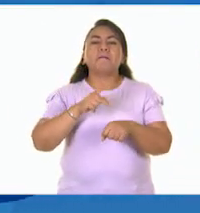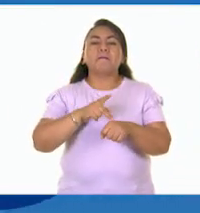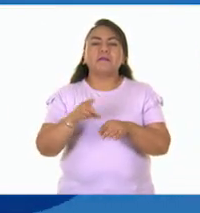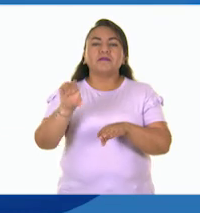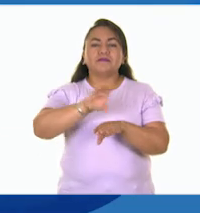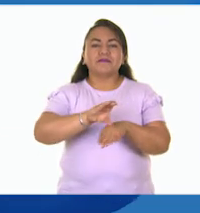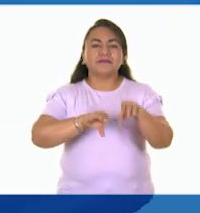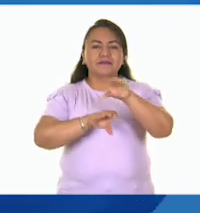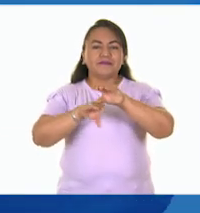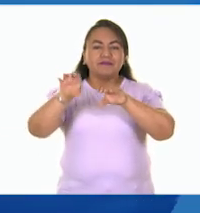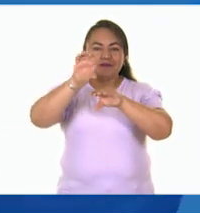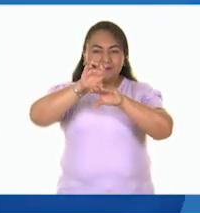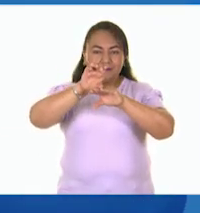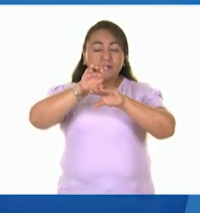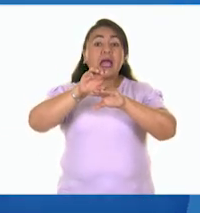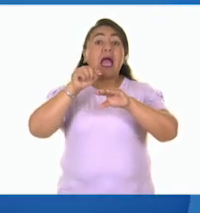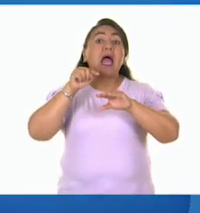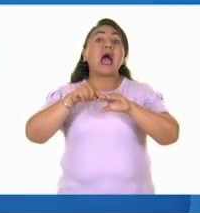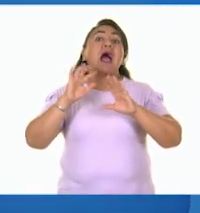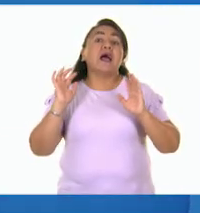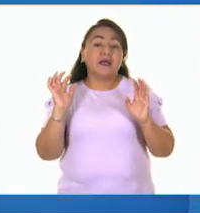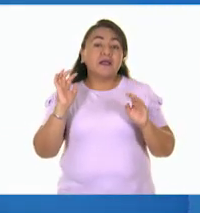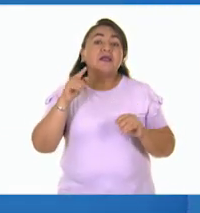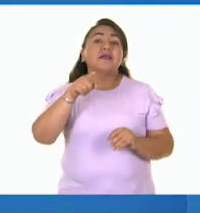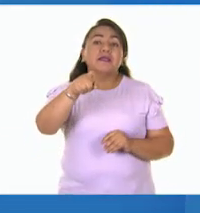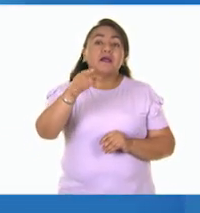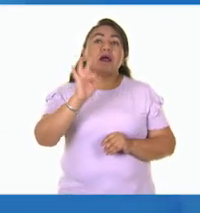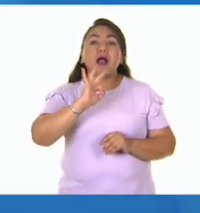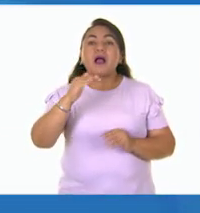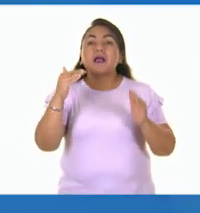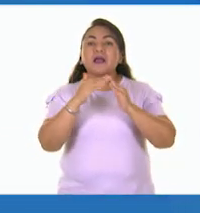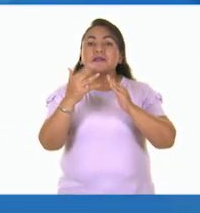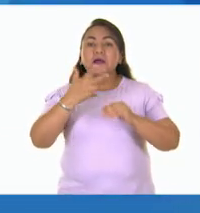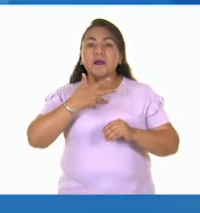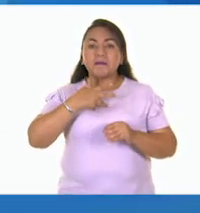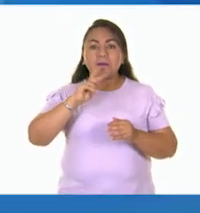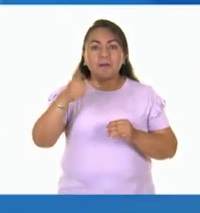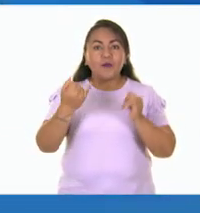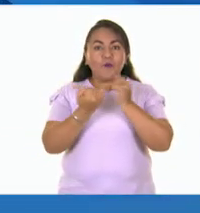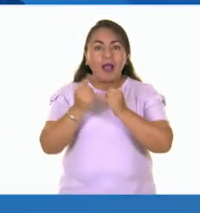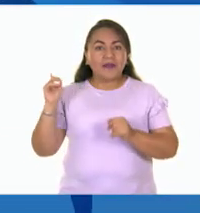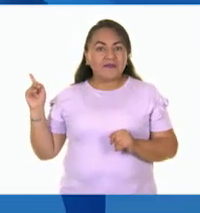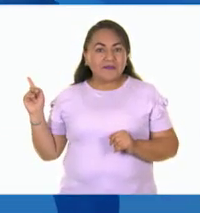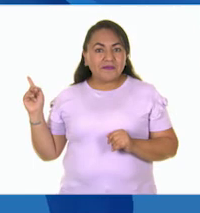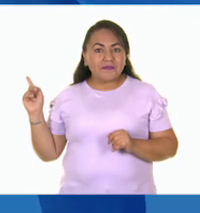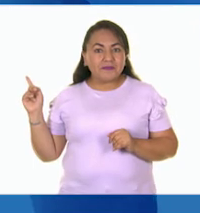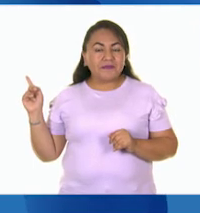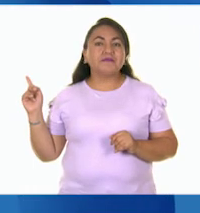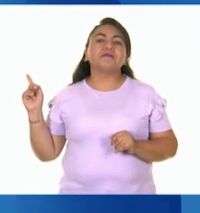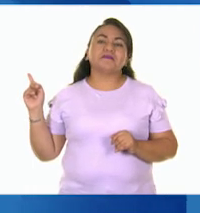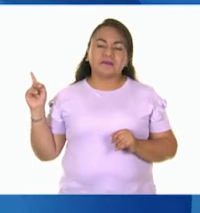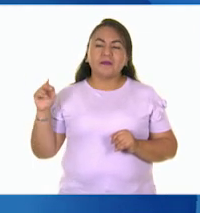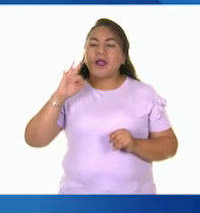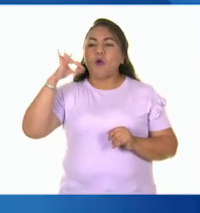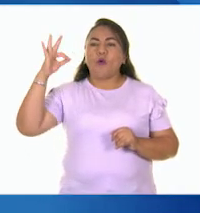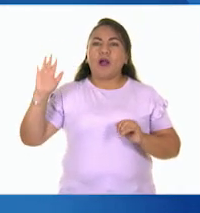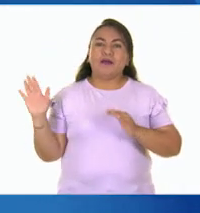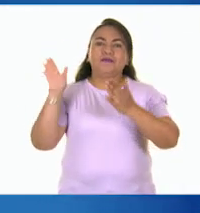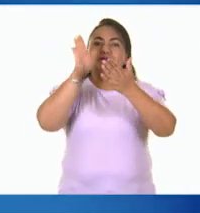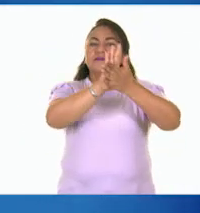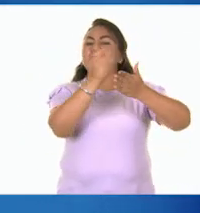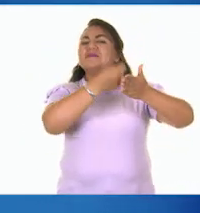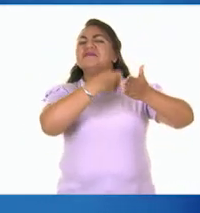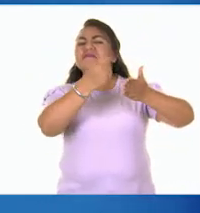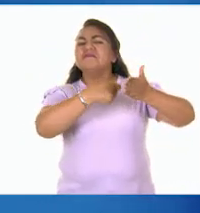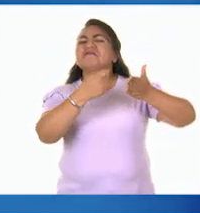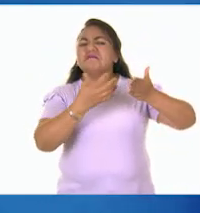es una pared de ladrillos y seguramente en casa habrá algunas personas que tengan pues sus paredes de ladrillos. Imagínense que ponemos ahí la hoja. ¿Qué tipo